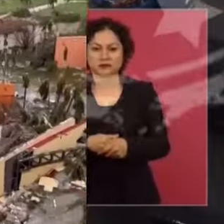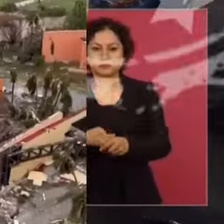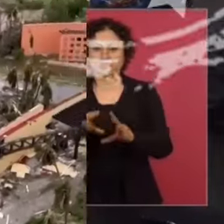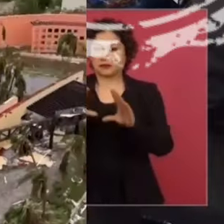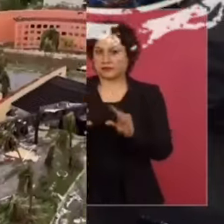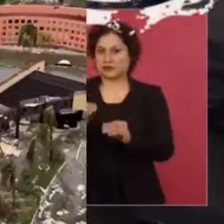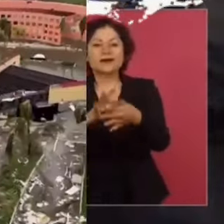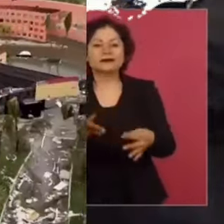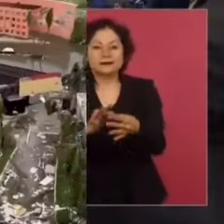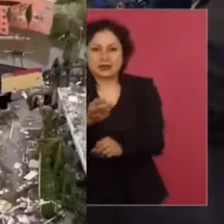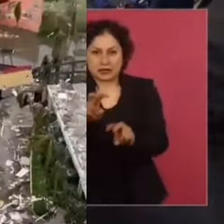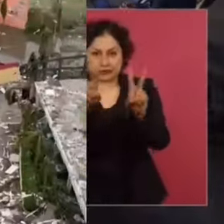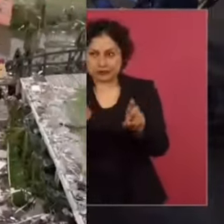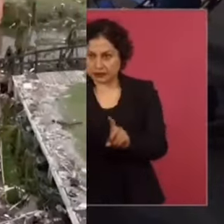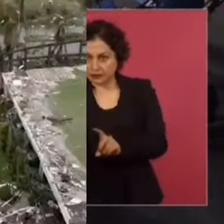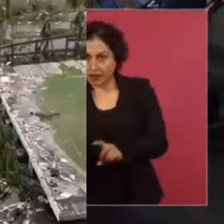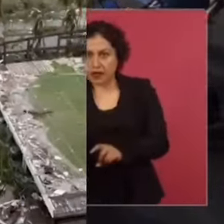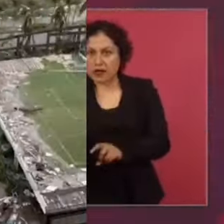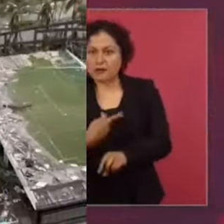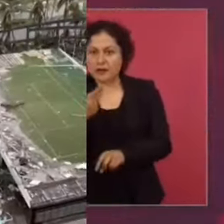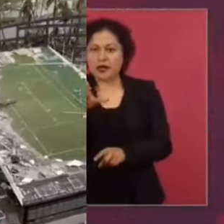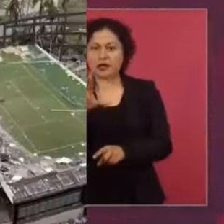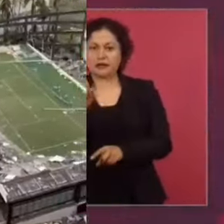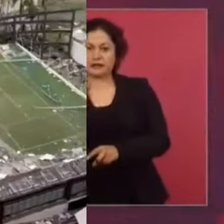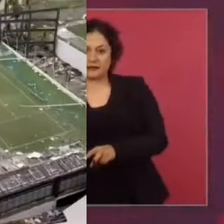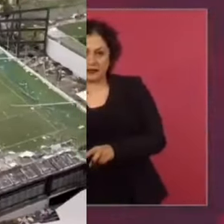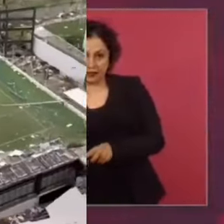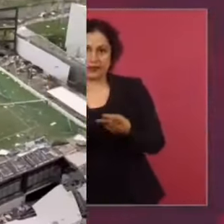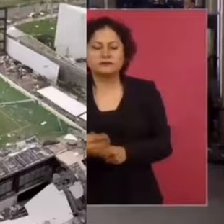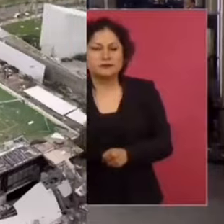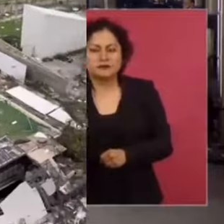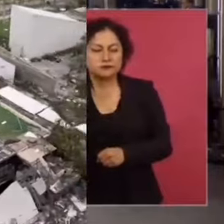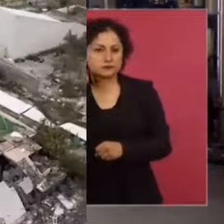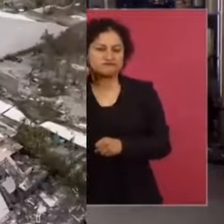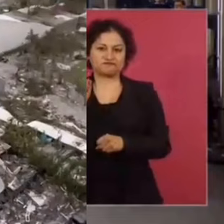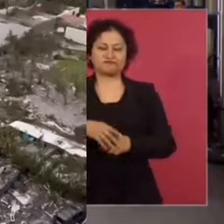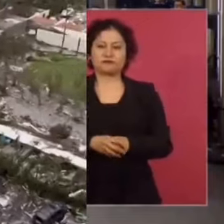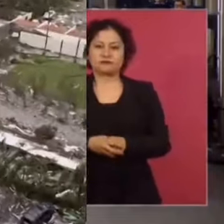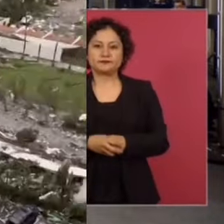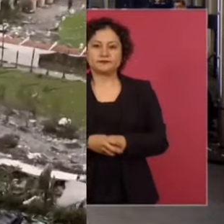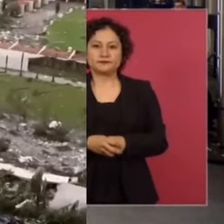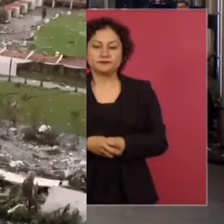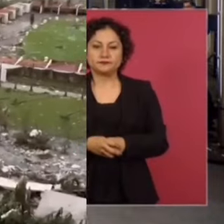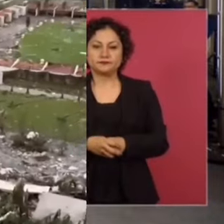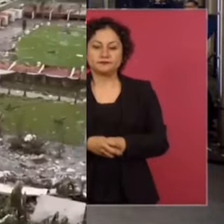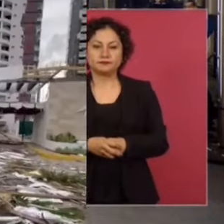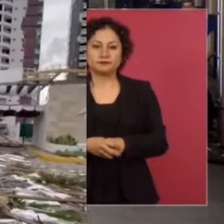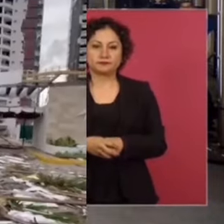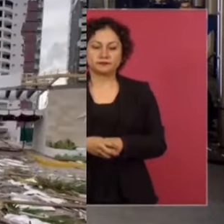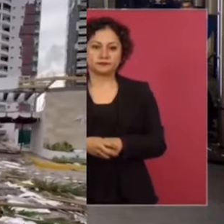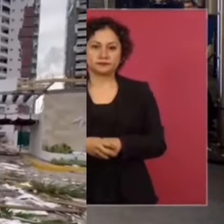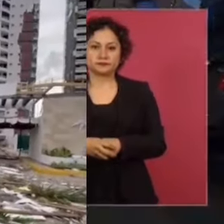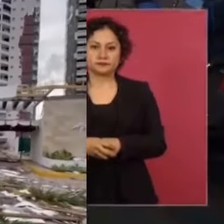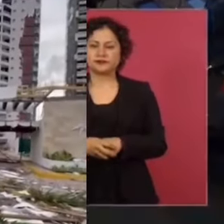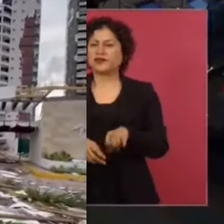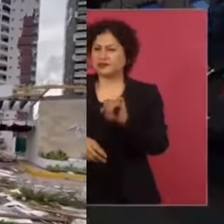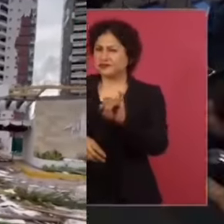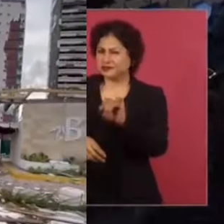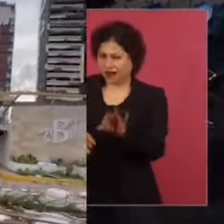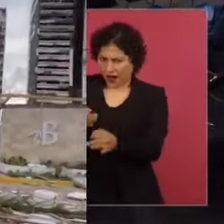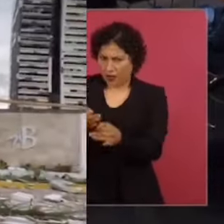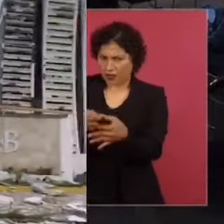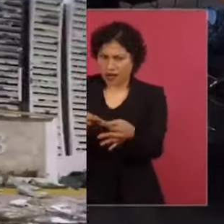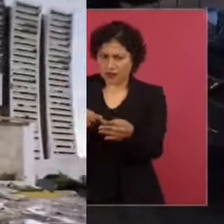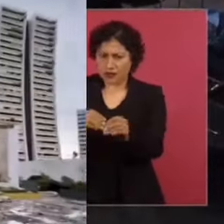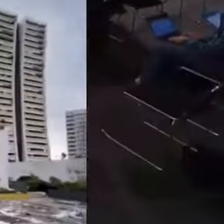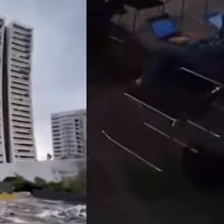Porque quiero explicar esto, me está preguntando Aguistegui lo que me está preguntando Radio Fórmula. No soy Aguistegui, y el día de ayer el documento fue del gobierno de México. Sí, sí, ahora lo vamos